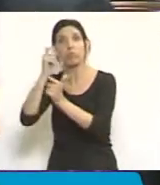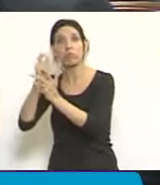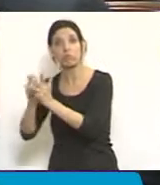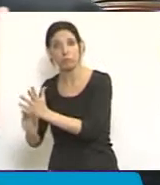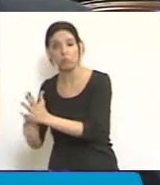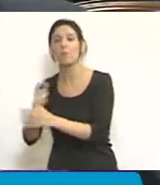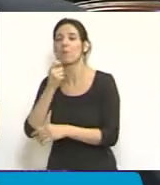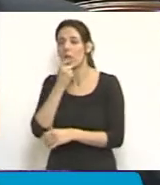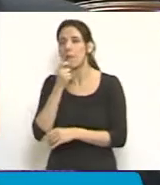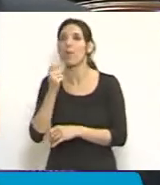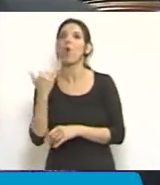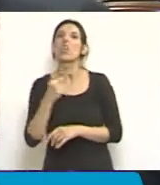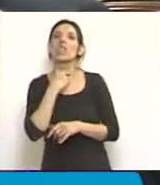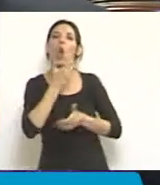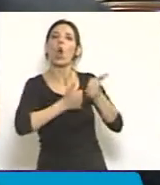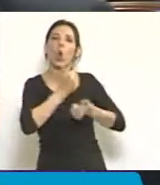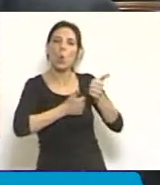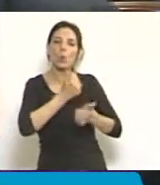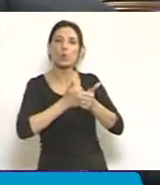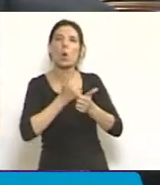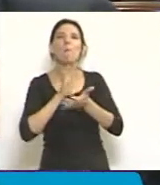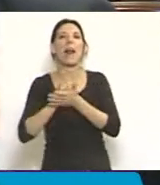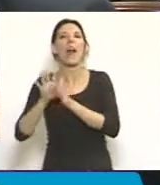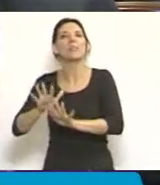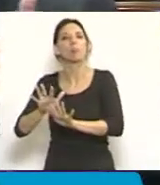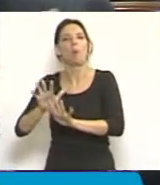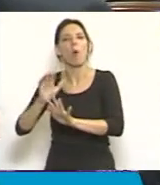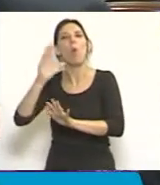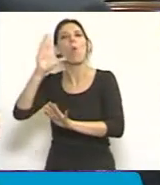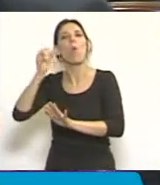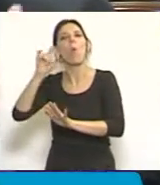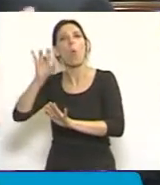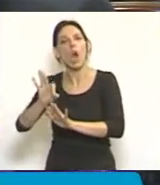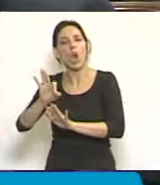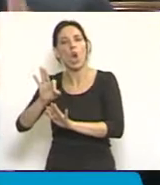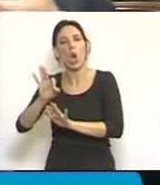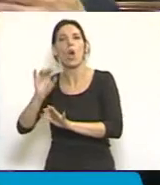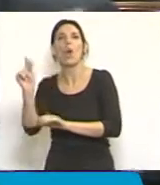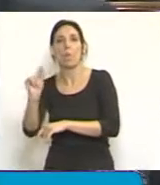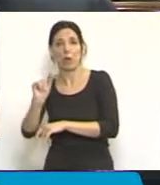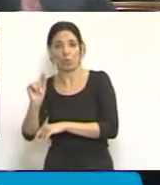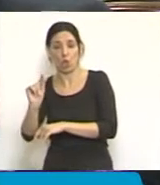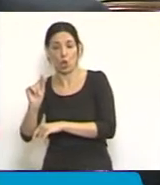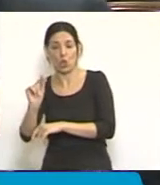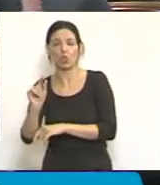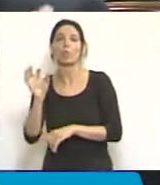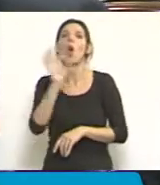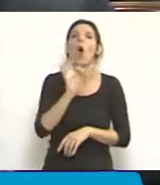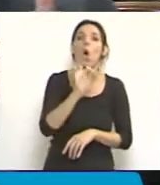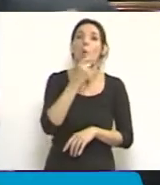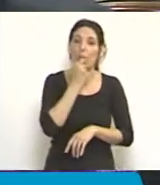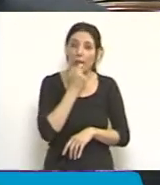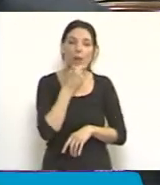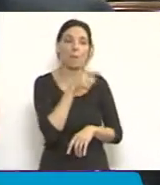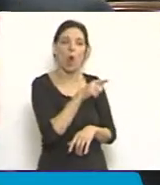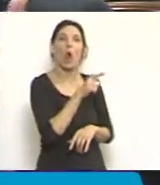banco de subrogantes o incluso toma para el banco de subrogantes aquellos que han concursado en concursos para jueces